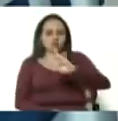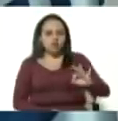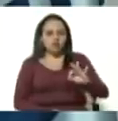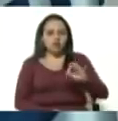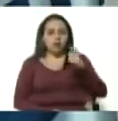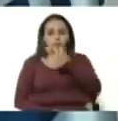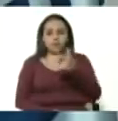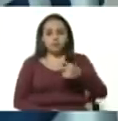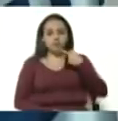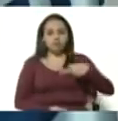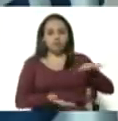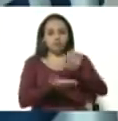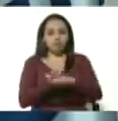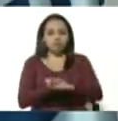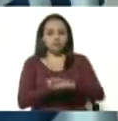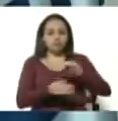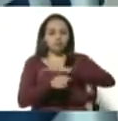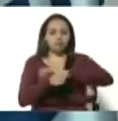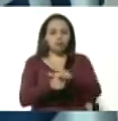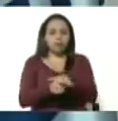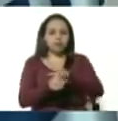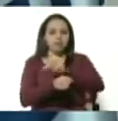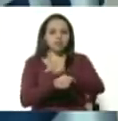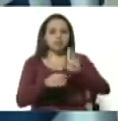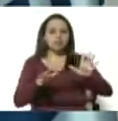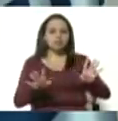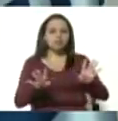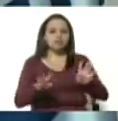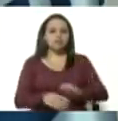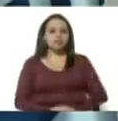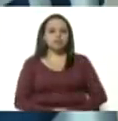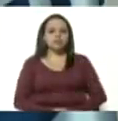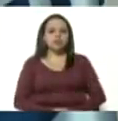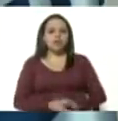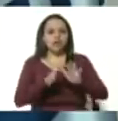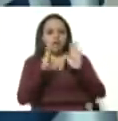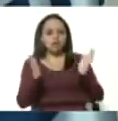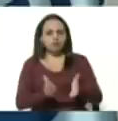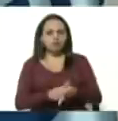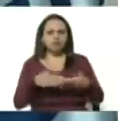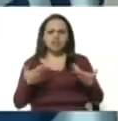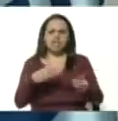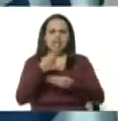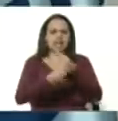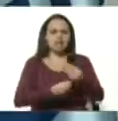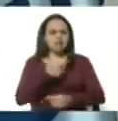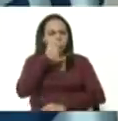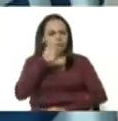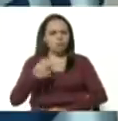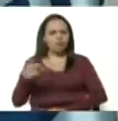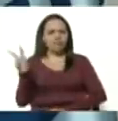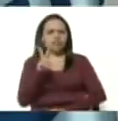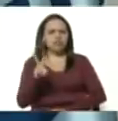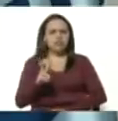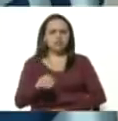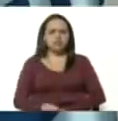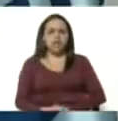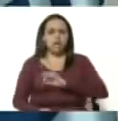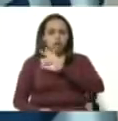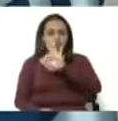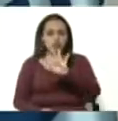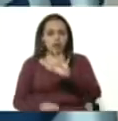por COVID-19 en todo el mundo ¿qué le ha hecho el pueblo de Venezuela a estas tres naciones